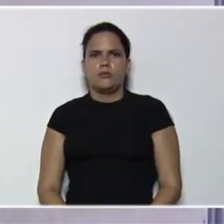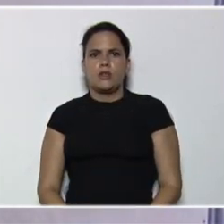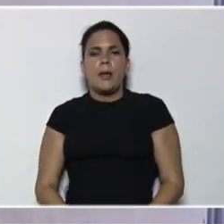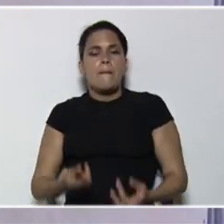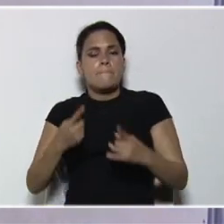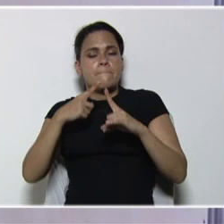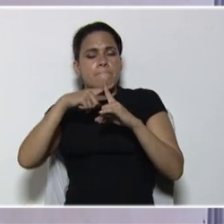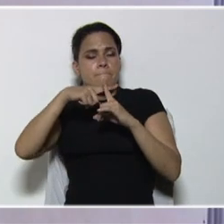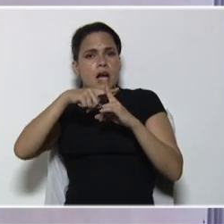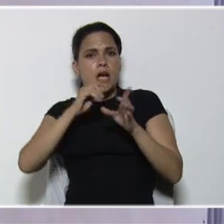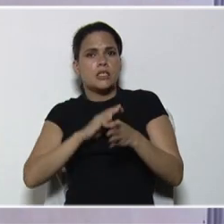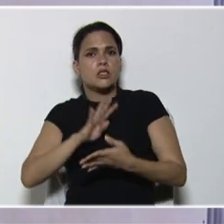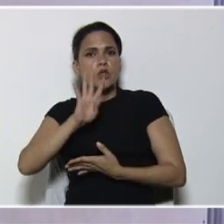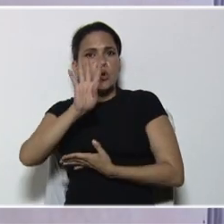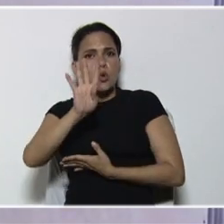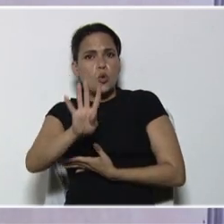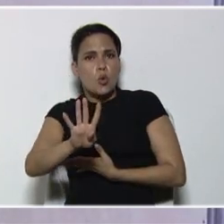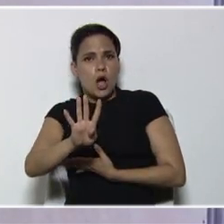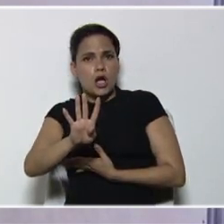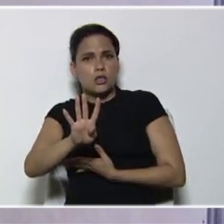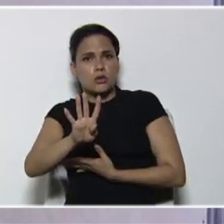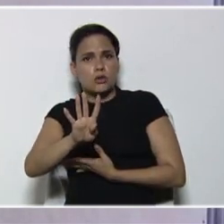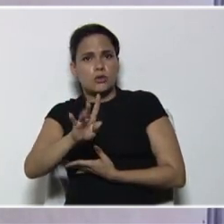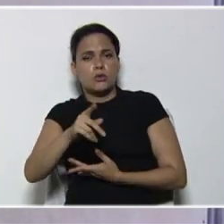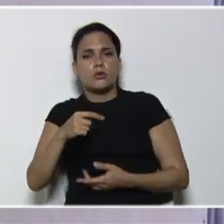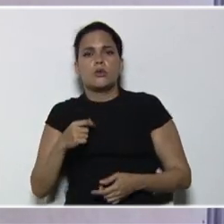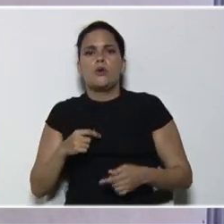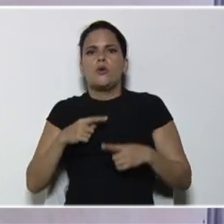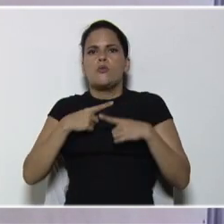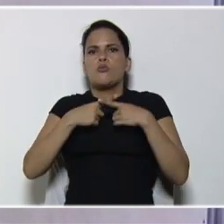4, por 3, por 10,